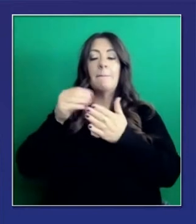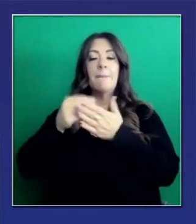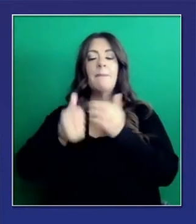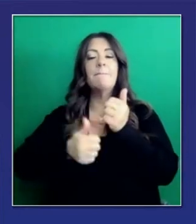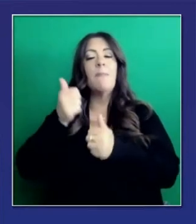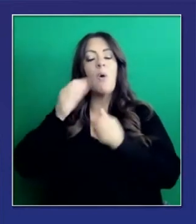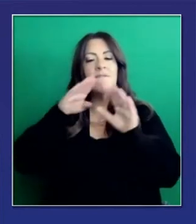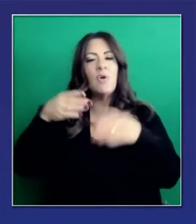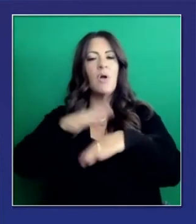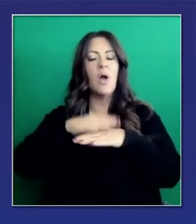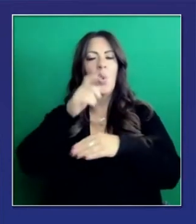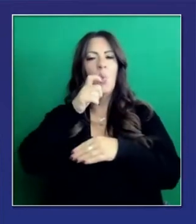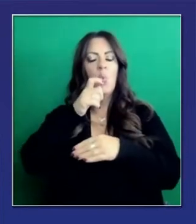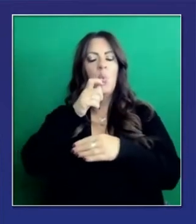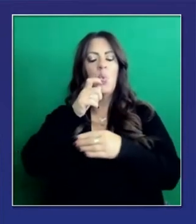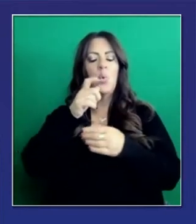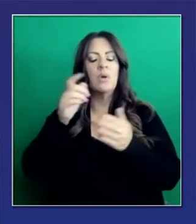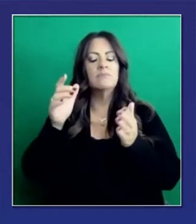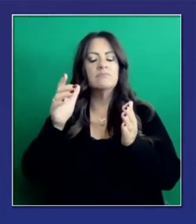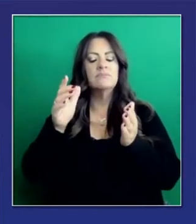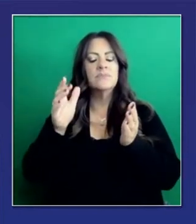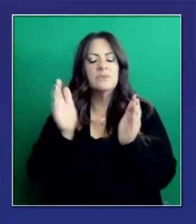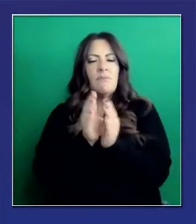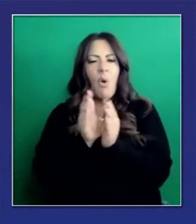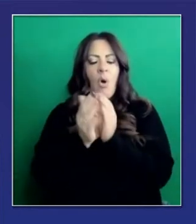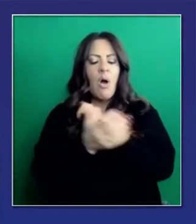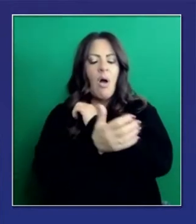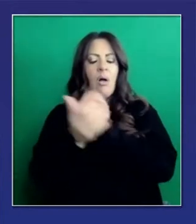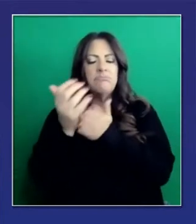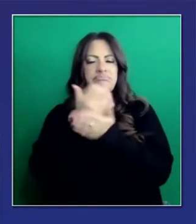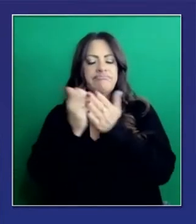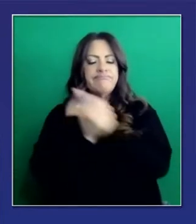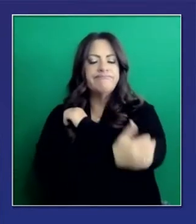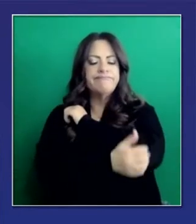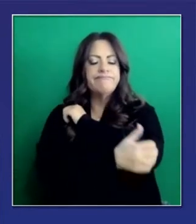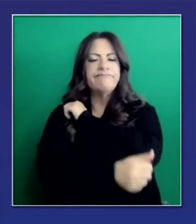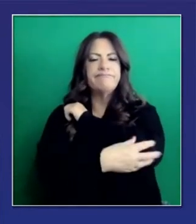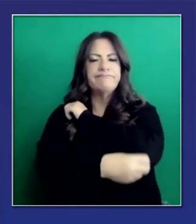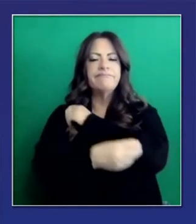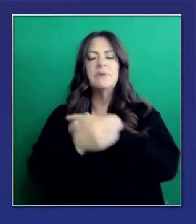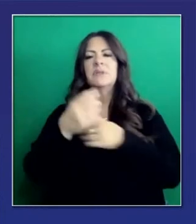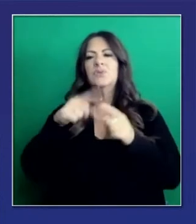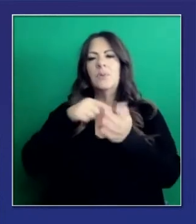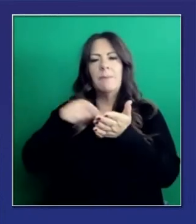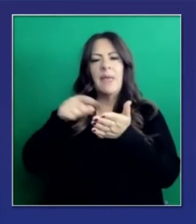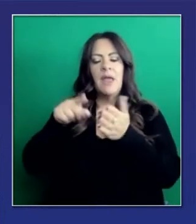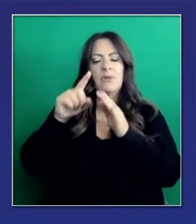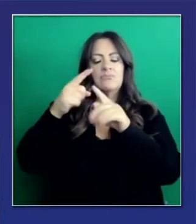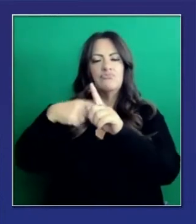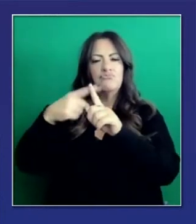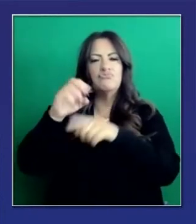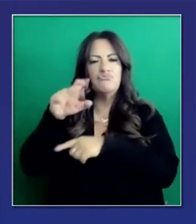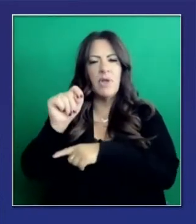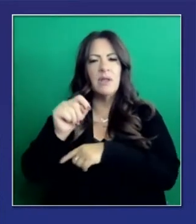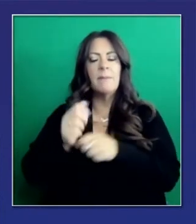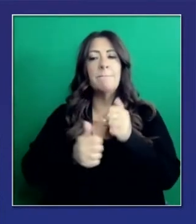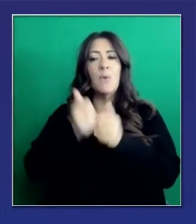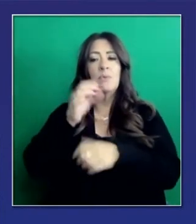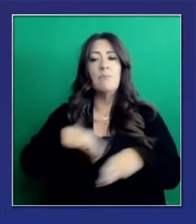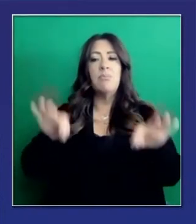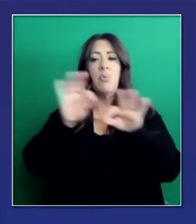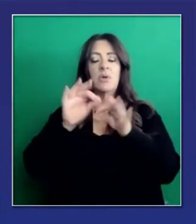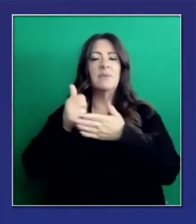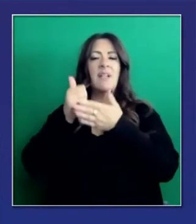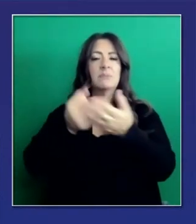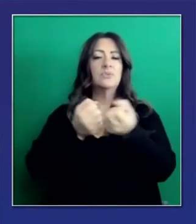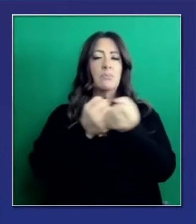están alquilando en bajo ingreso. Y la idea es que usemos esos dólares y